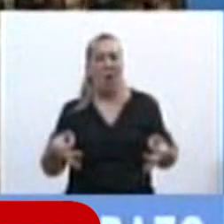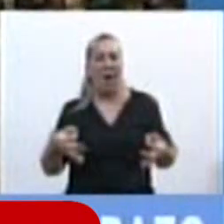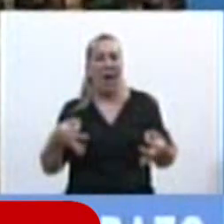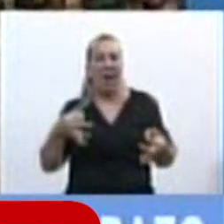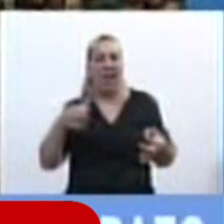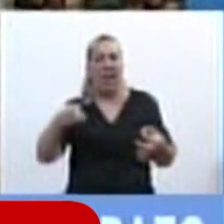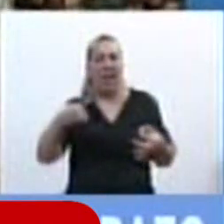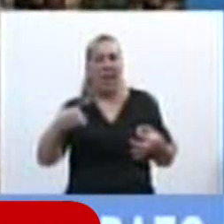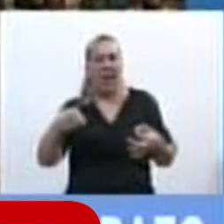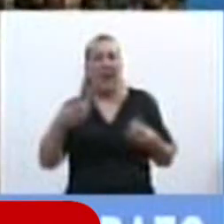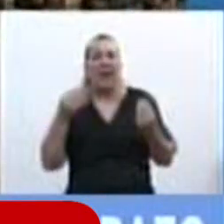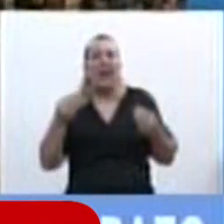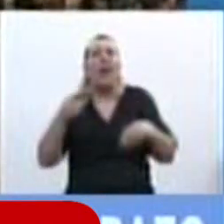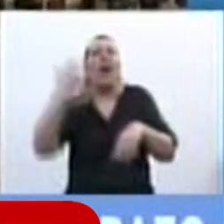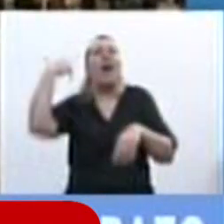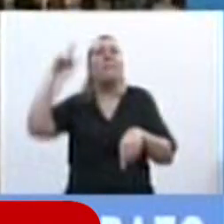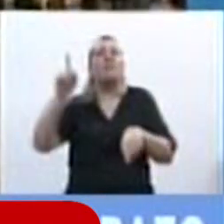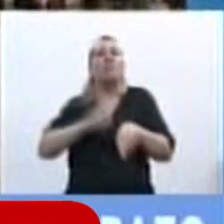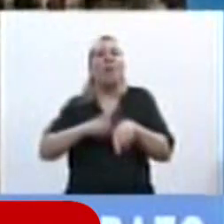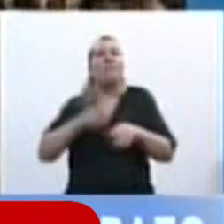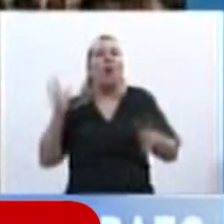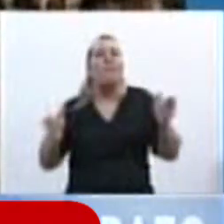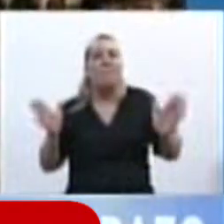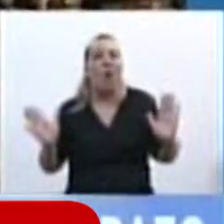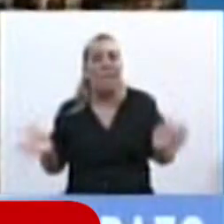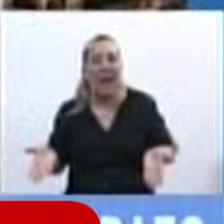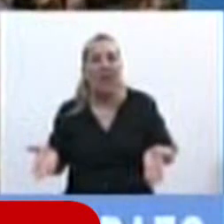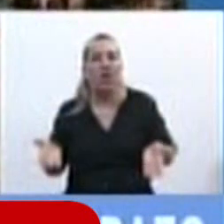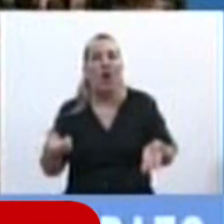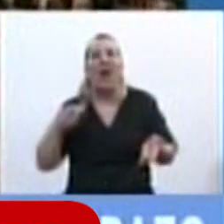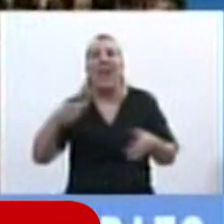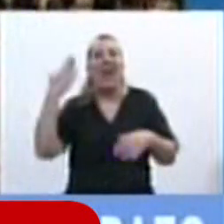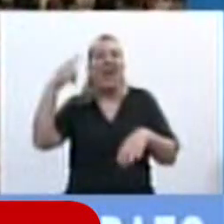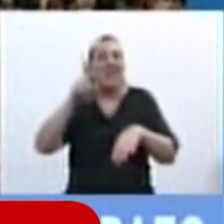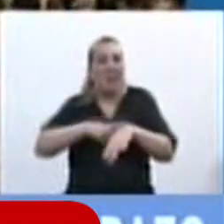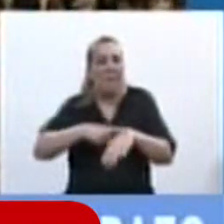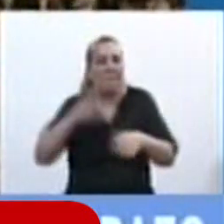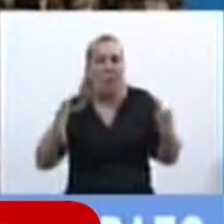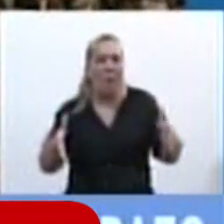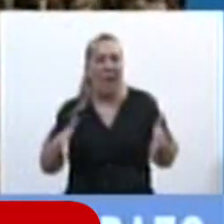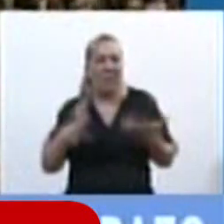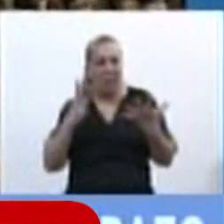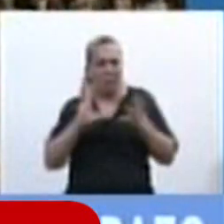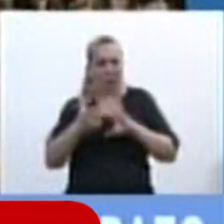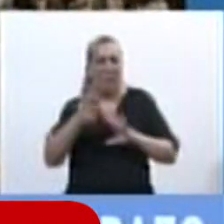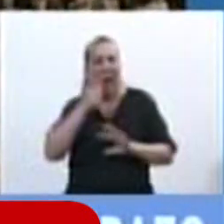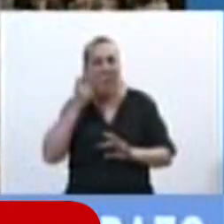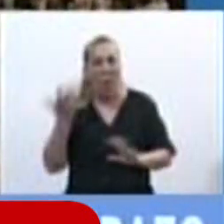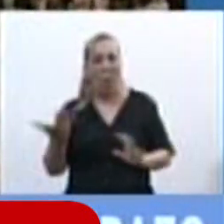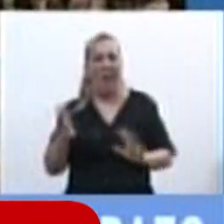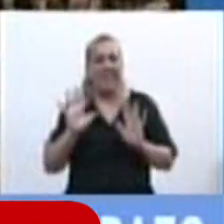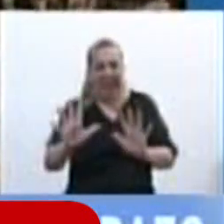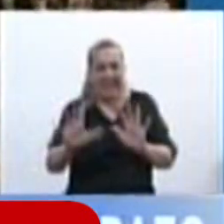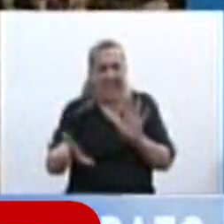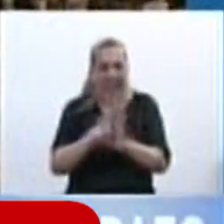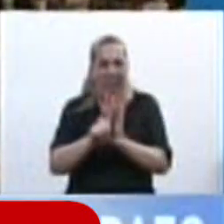pasando con la legislación sobre la mujer en ese momento. No coincidiríamos que en ese momento era algo absolutamente aberrante de lo que era la